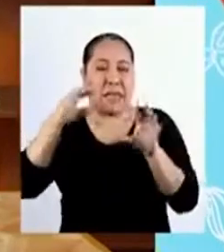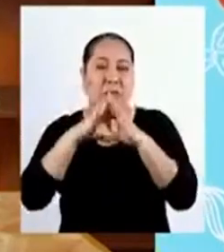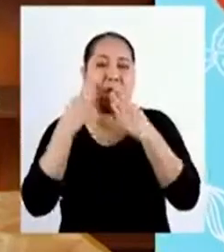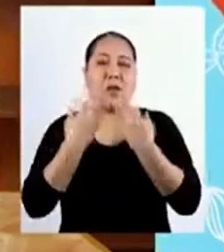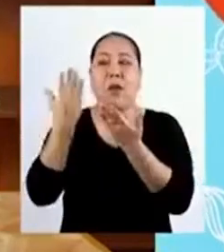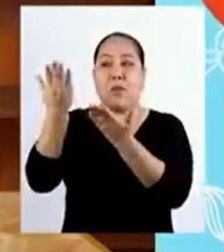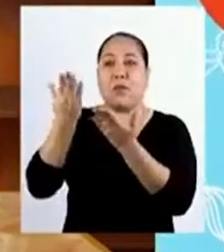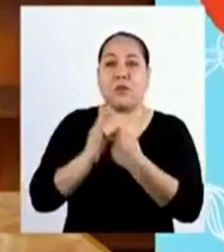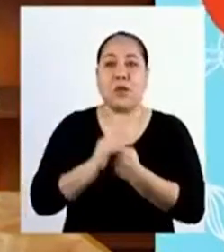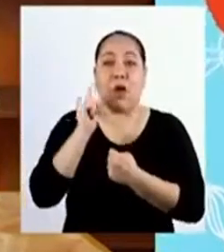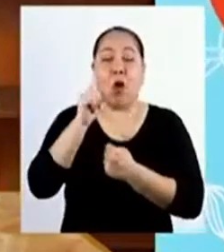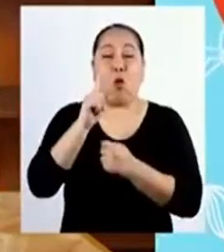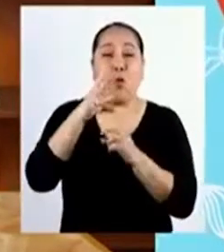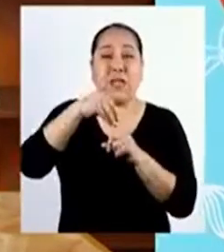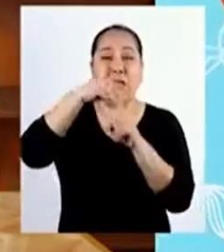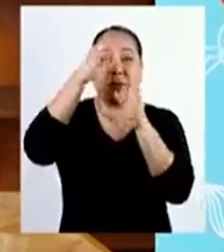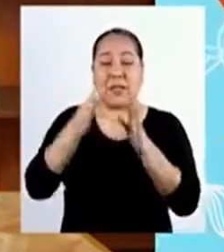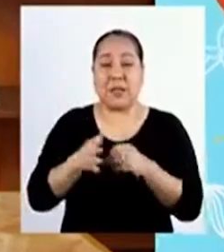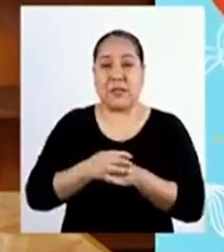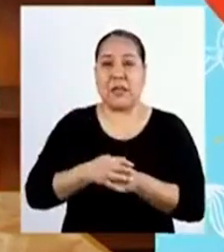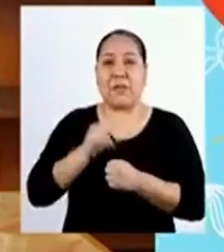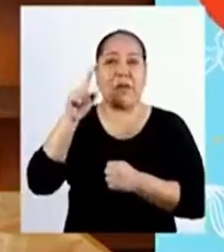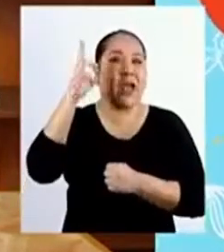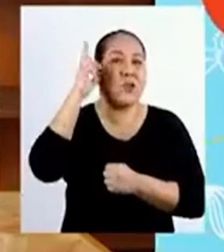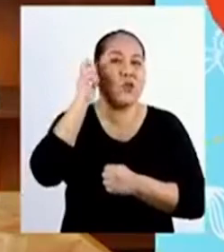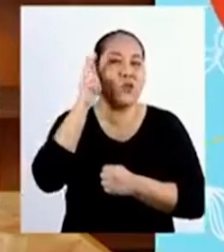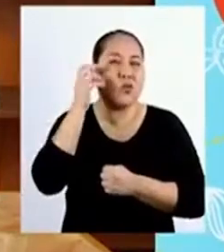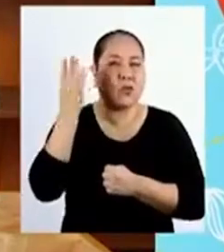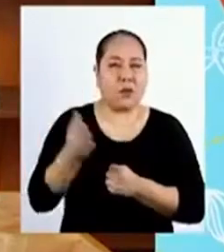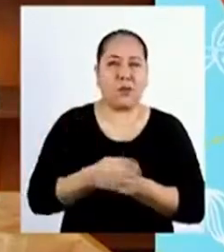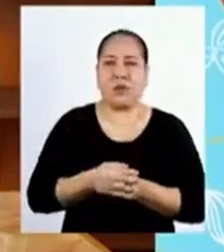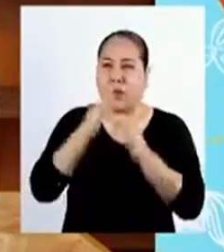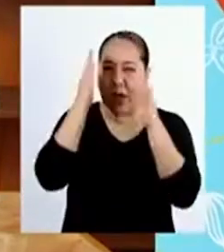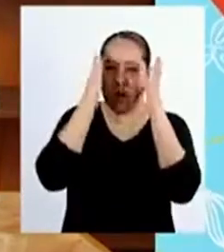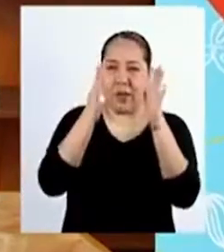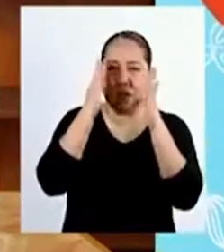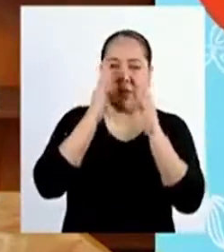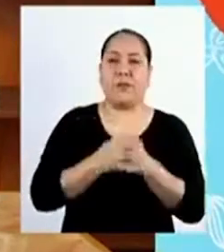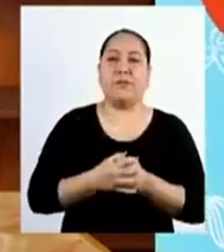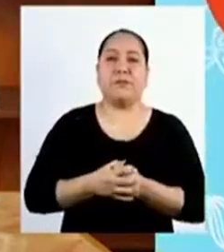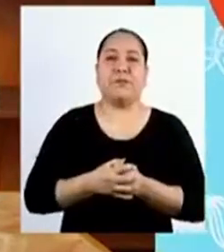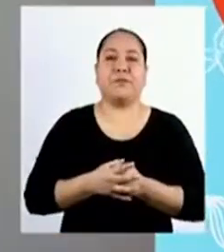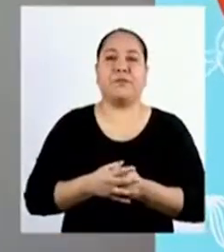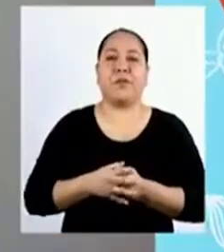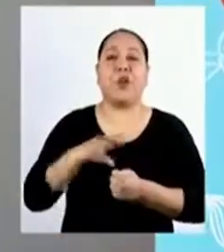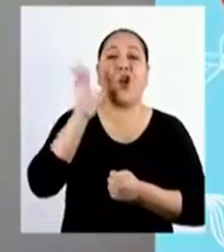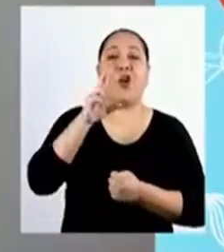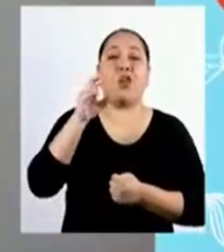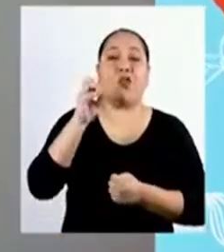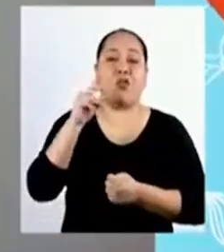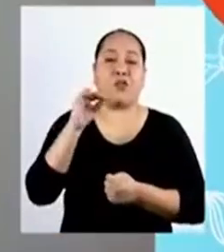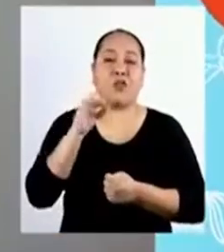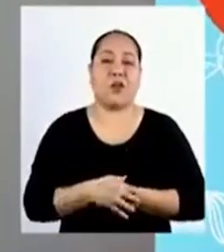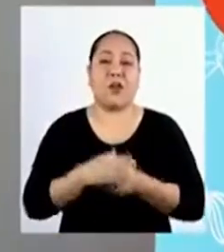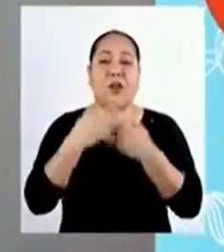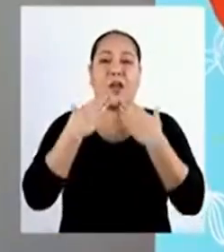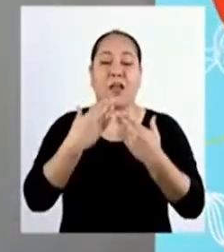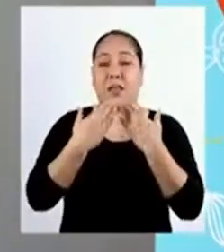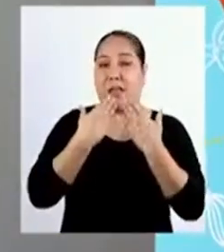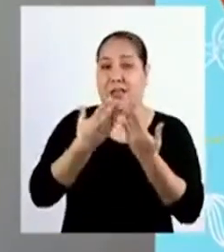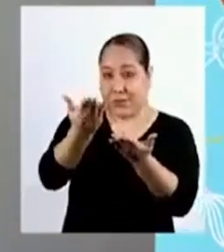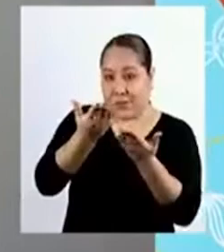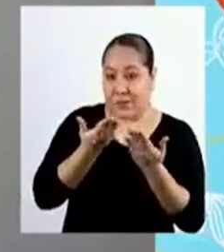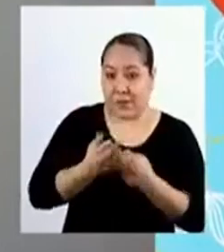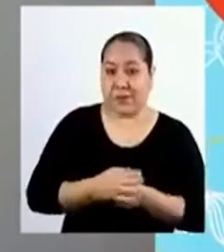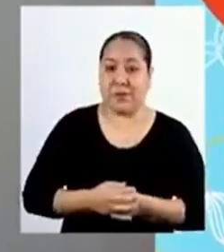Hemos invitado A un especialista Escuchémoslo Con atención Hola Rodrigo Muchas gracias